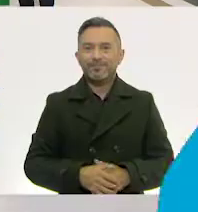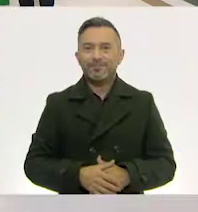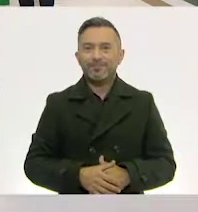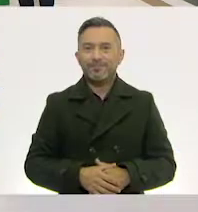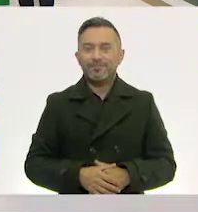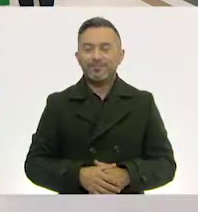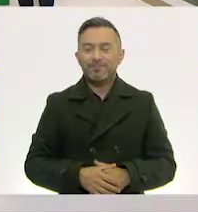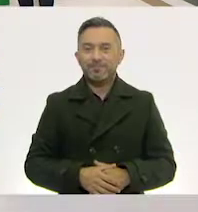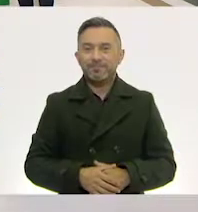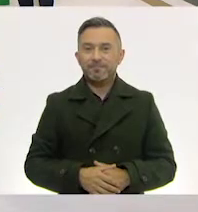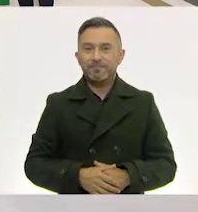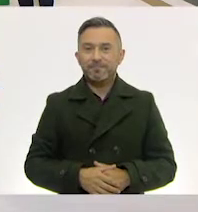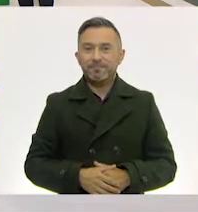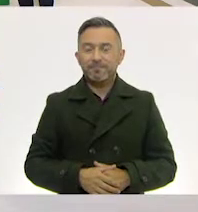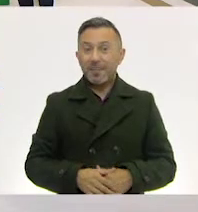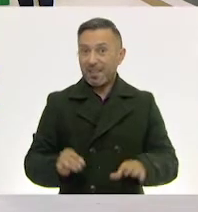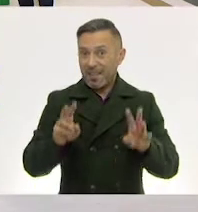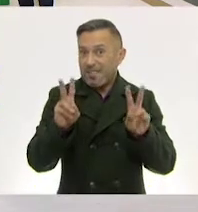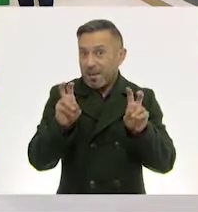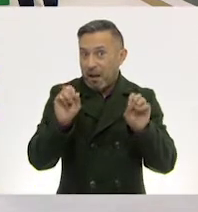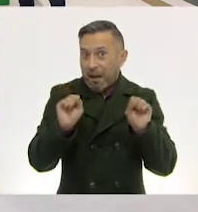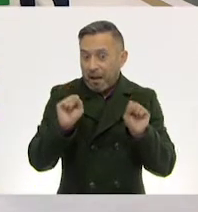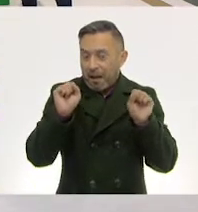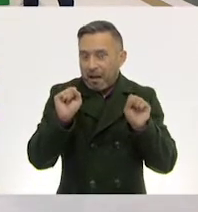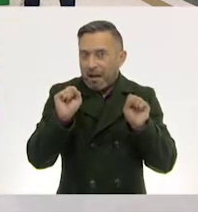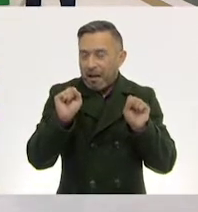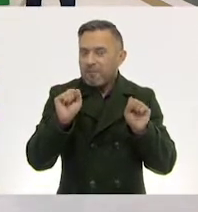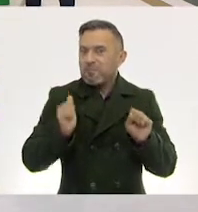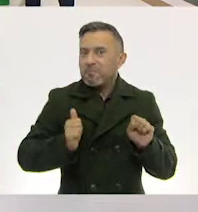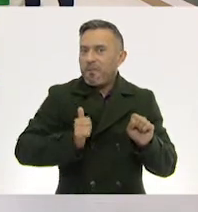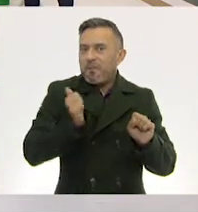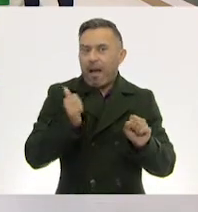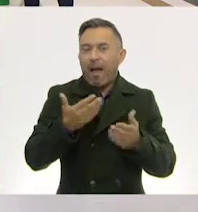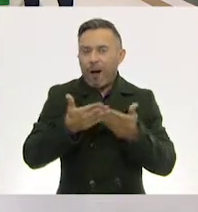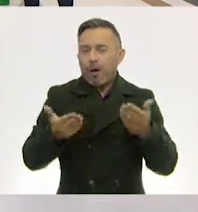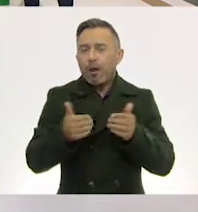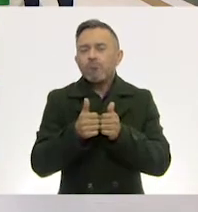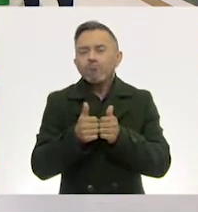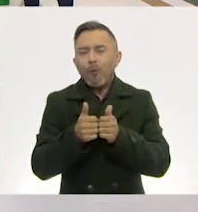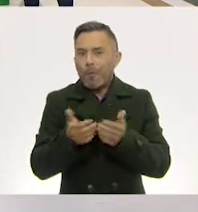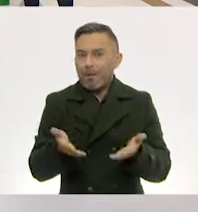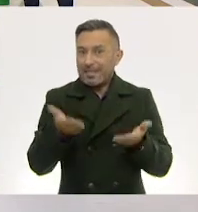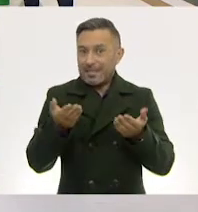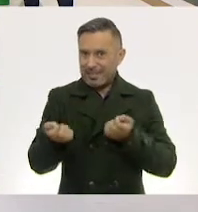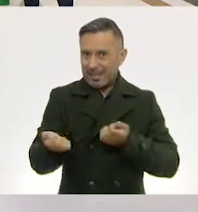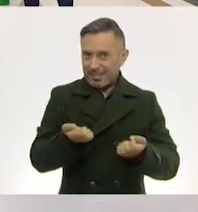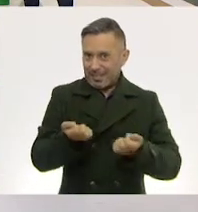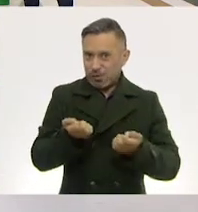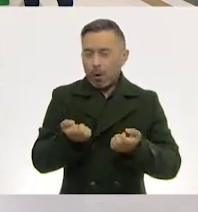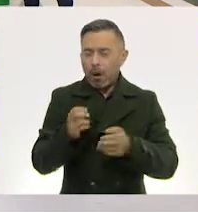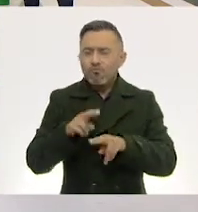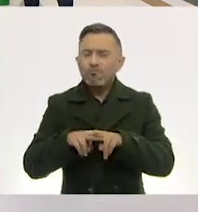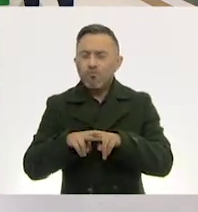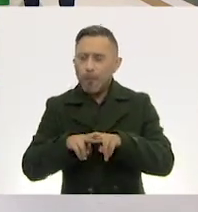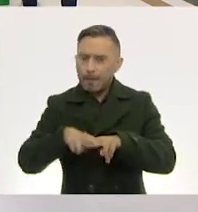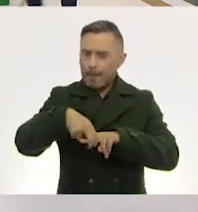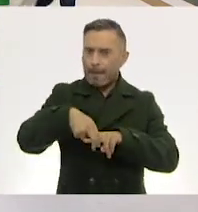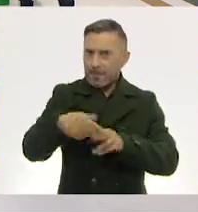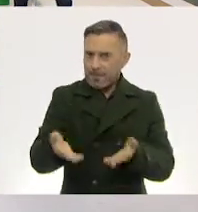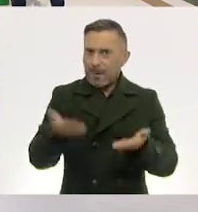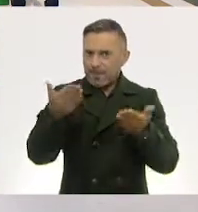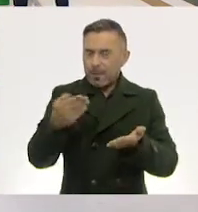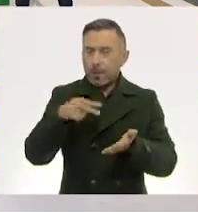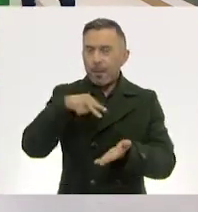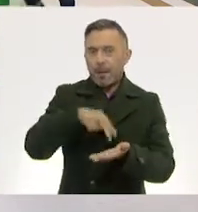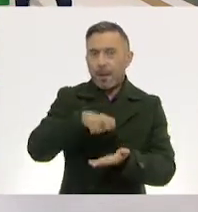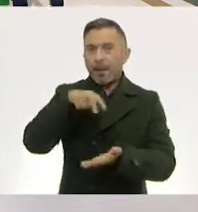Y como ya estamos En ese tema Pues vamos a empezar A movernos Entonces Párate de donde estás Y unos saltitos Muy Una